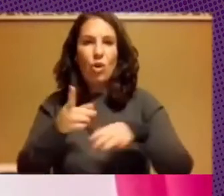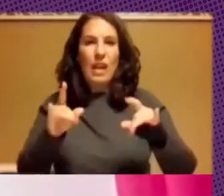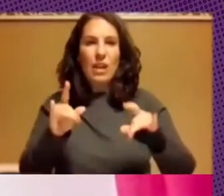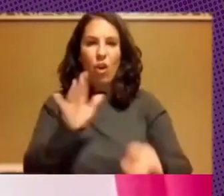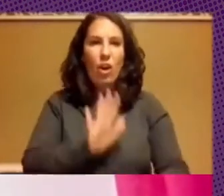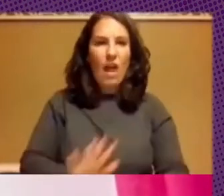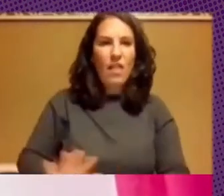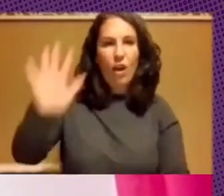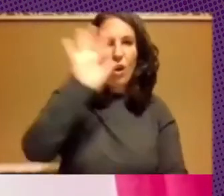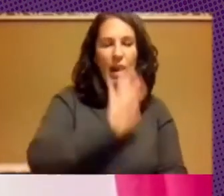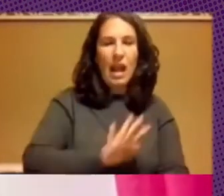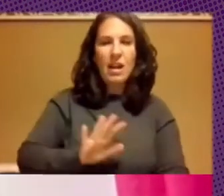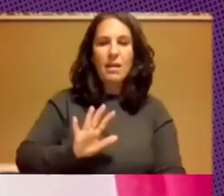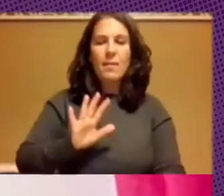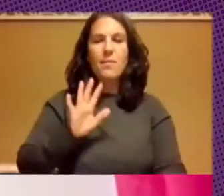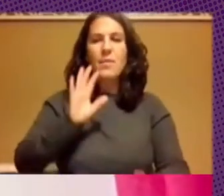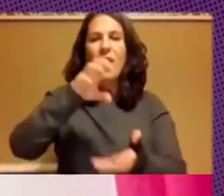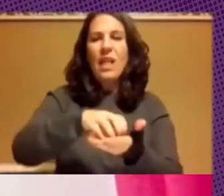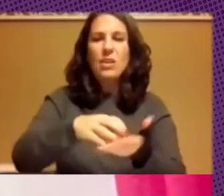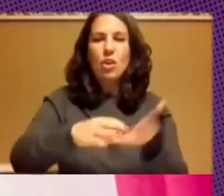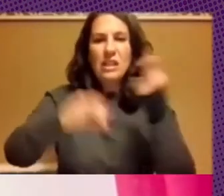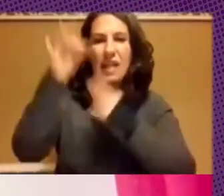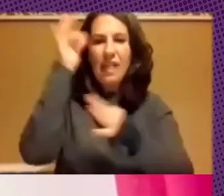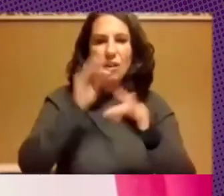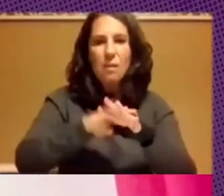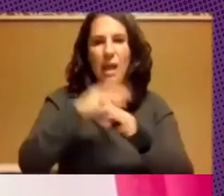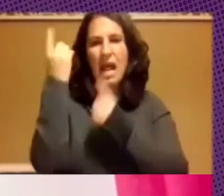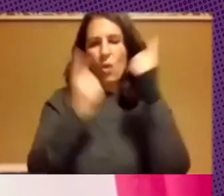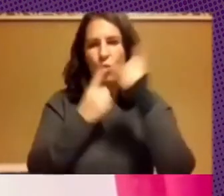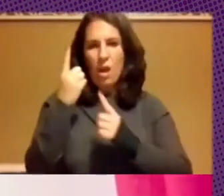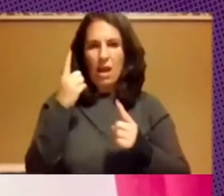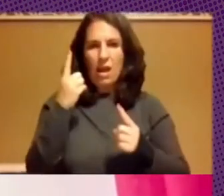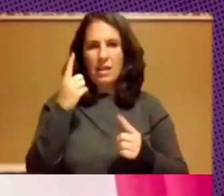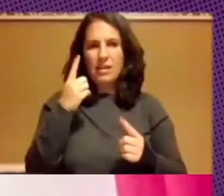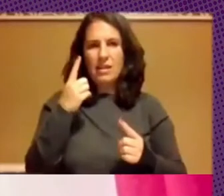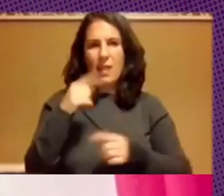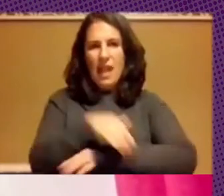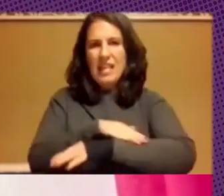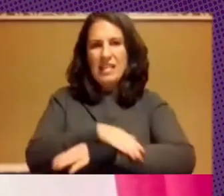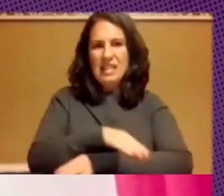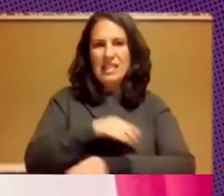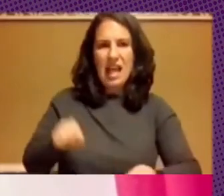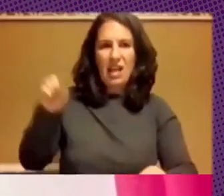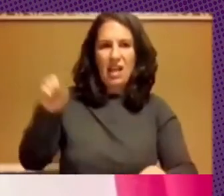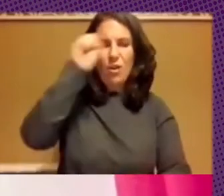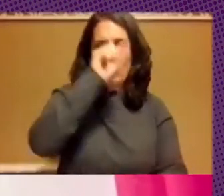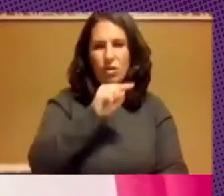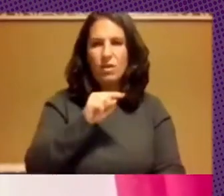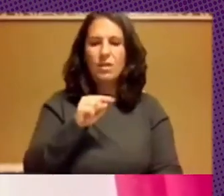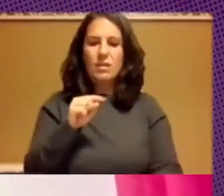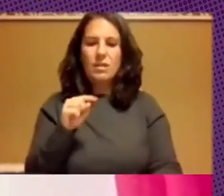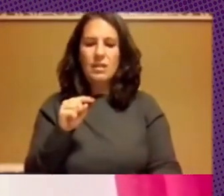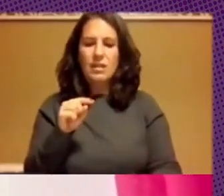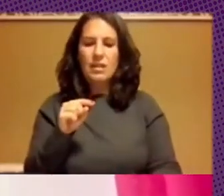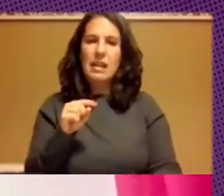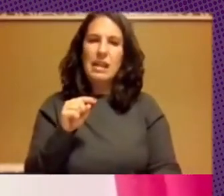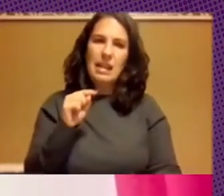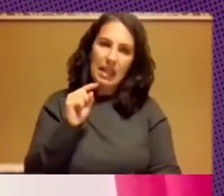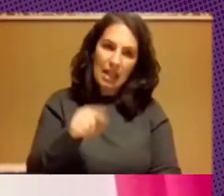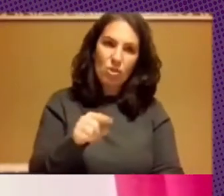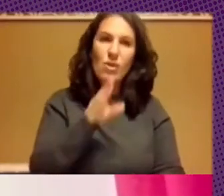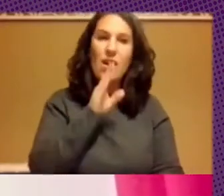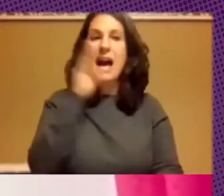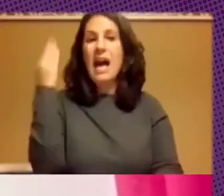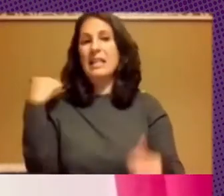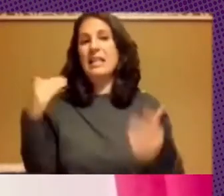los centros de datos para determinadas instancias del estado y y eso pues bueno al igual que hablaba